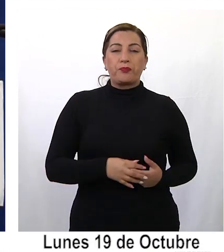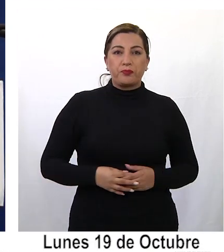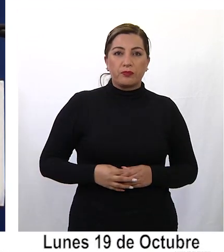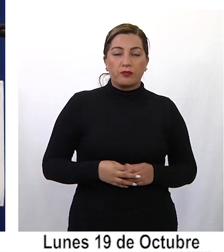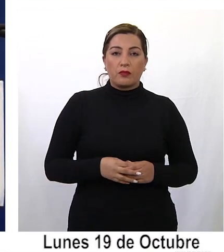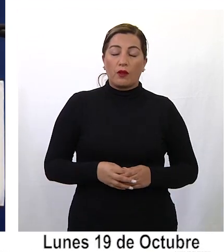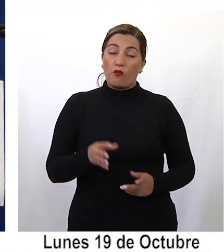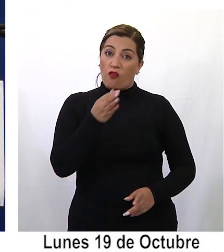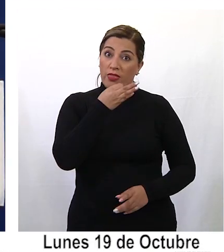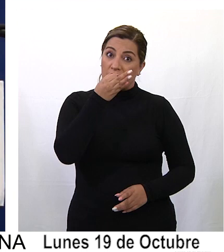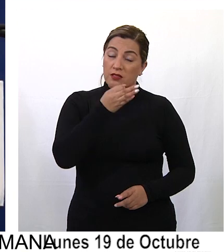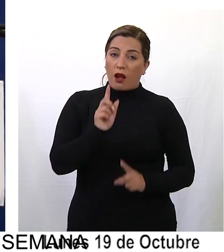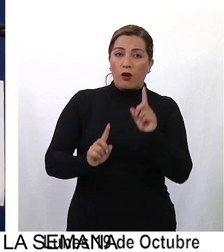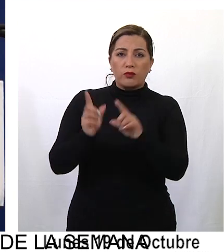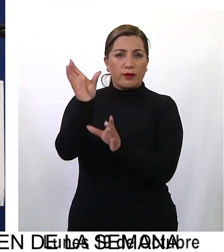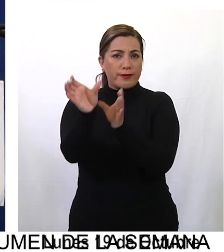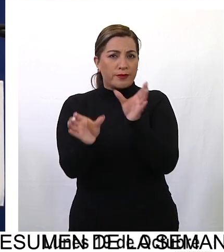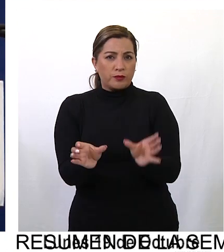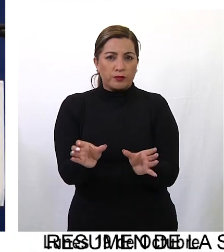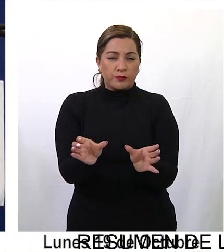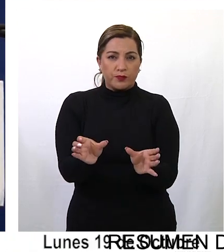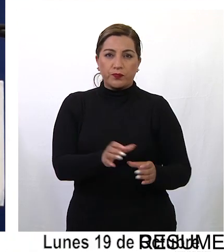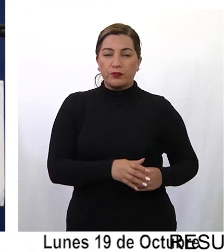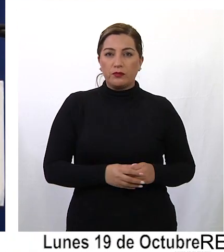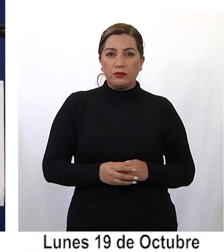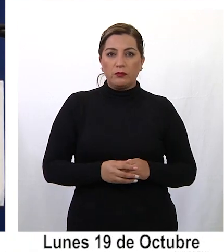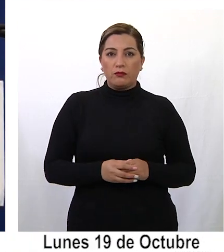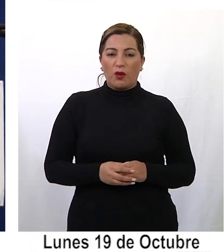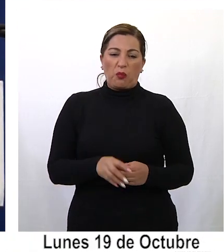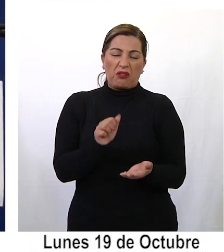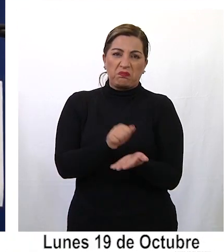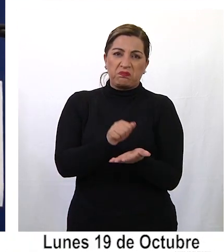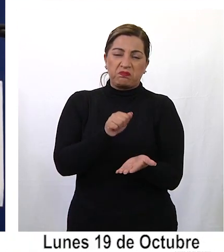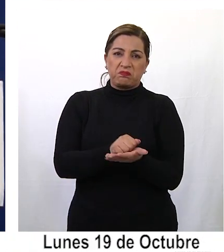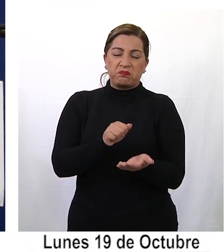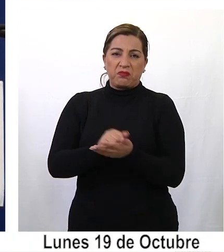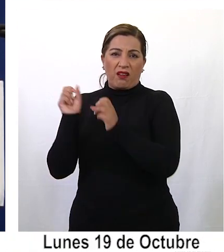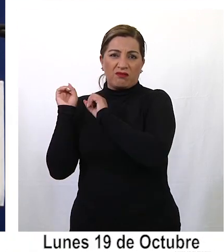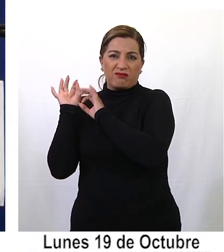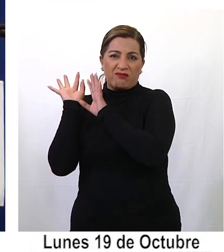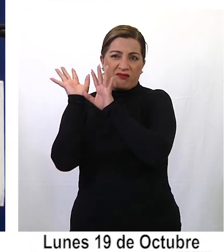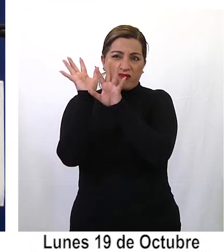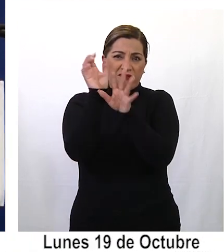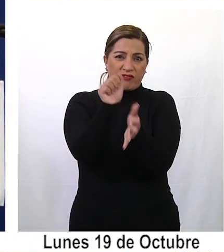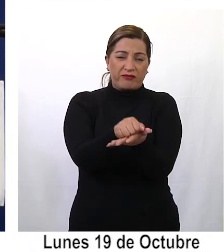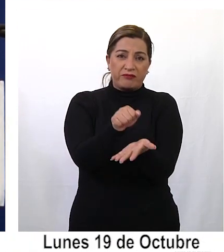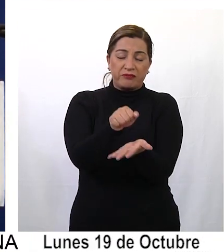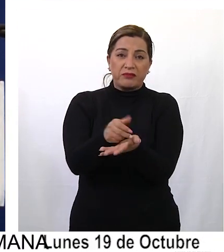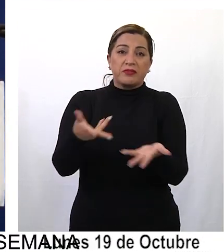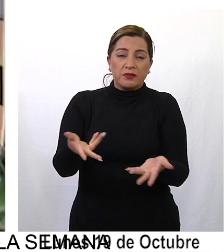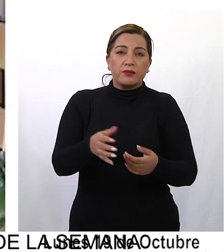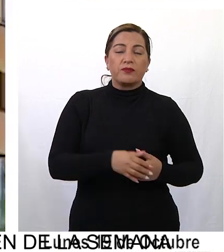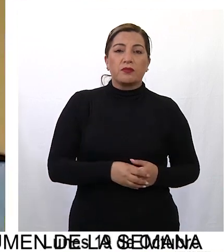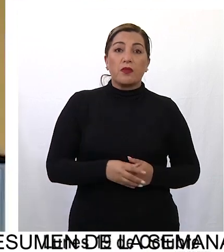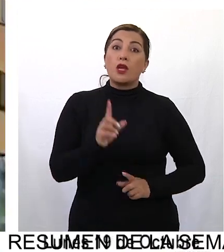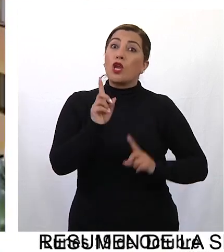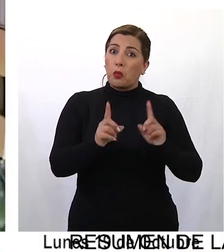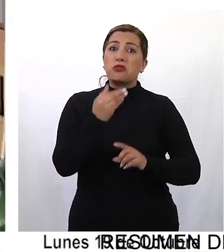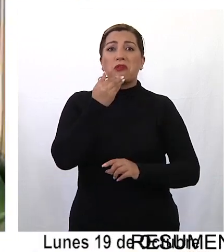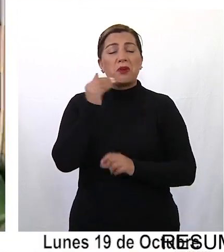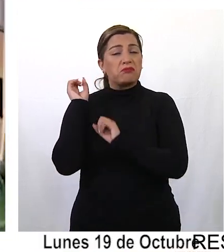decir que muchas de las personas manifestantes llegaron a su convocatoria en forma